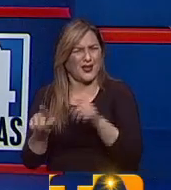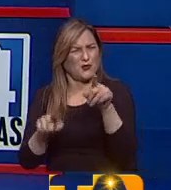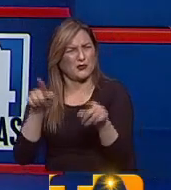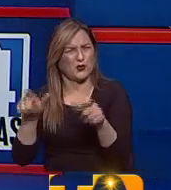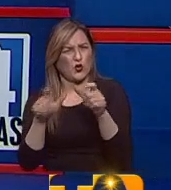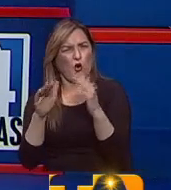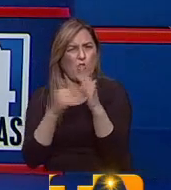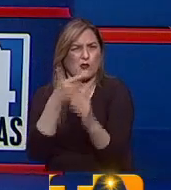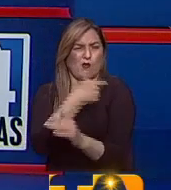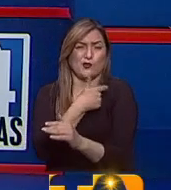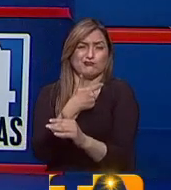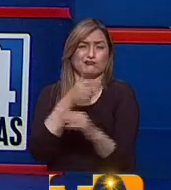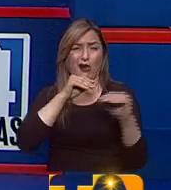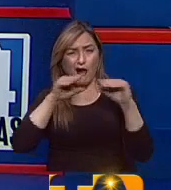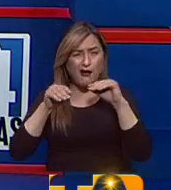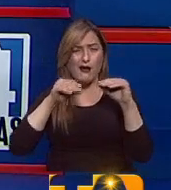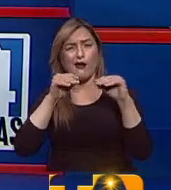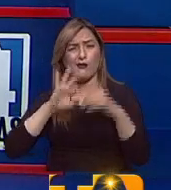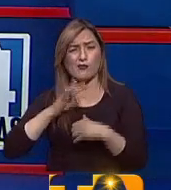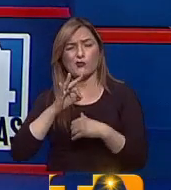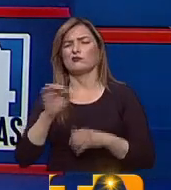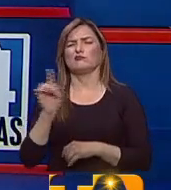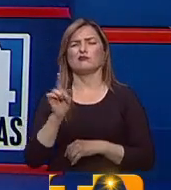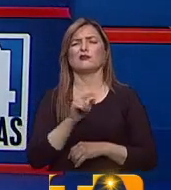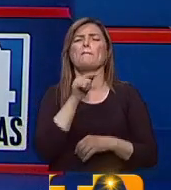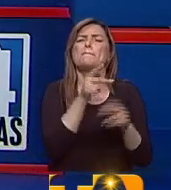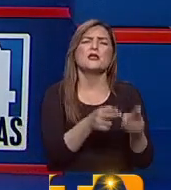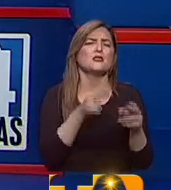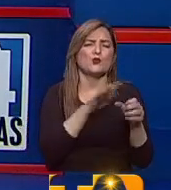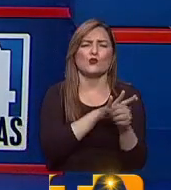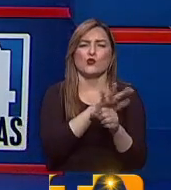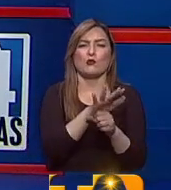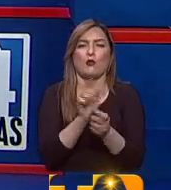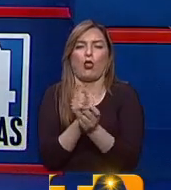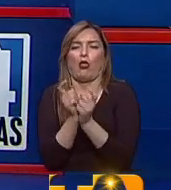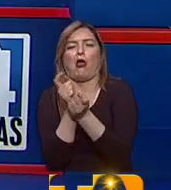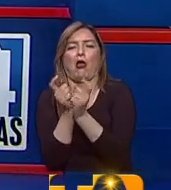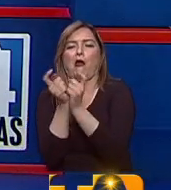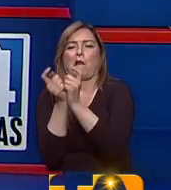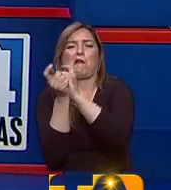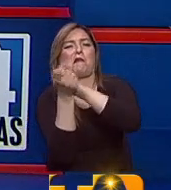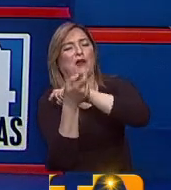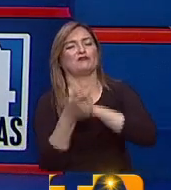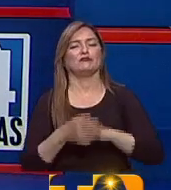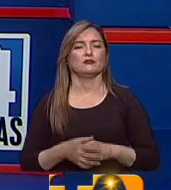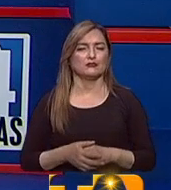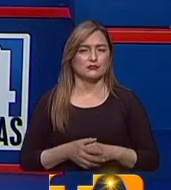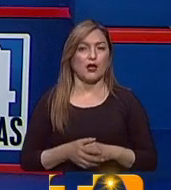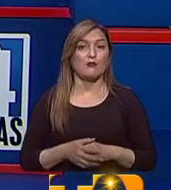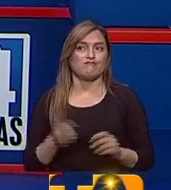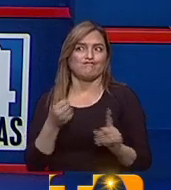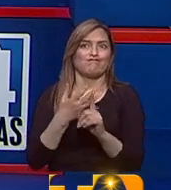antivacunas que ya están hablando de otro virus. Es el SARS-CoV-2 con muchas más mutaciones que podrían repercutir en el